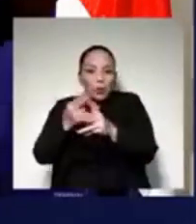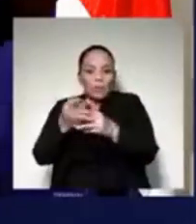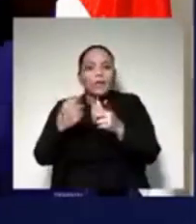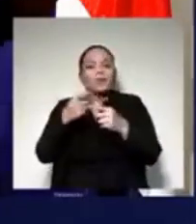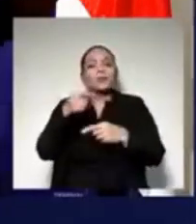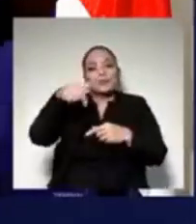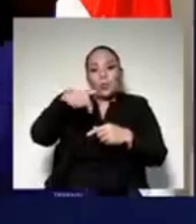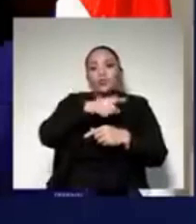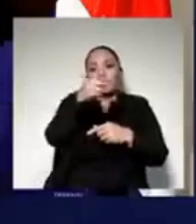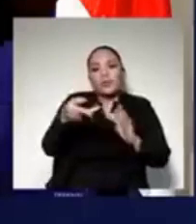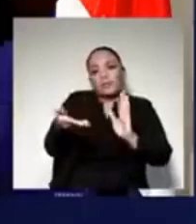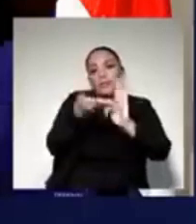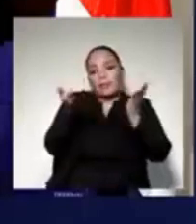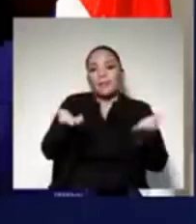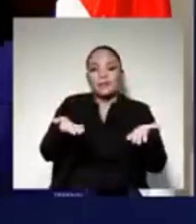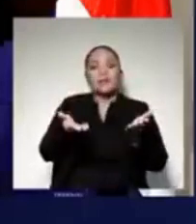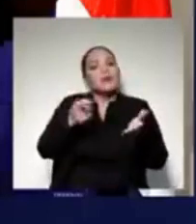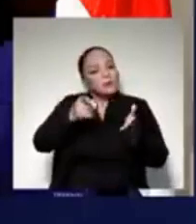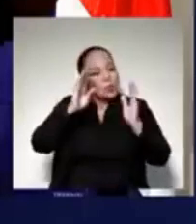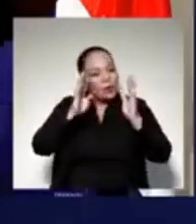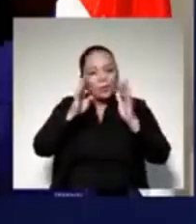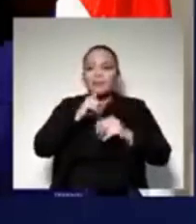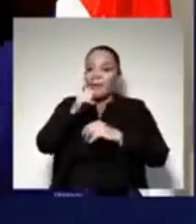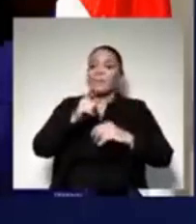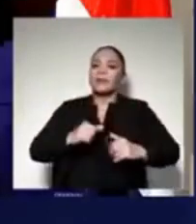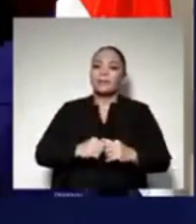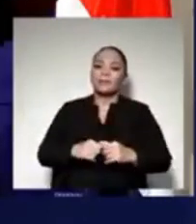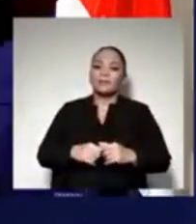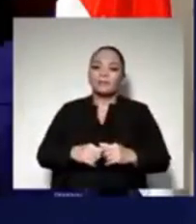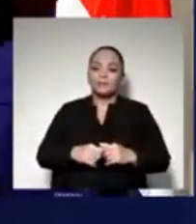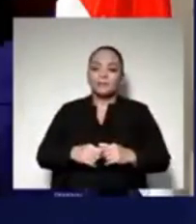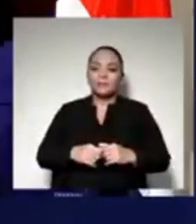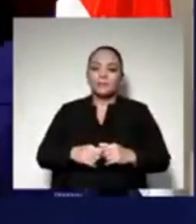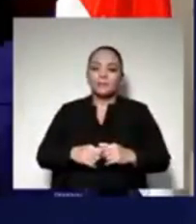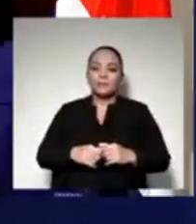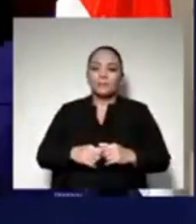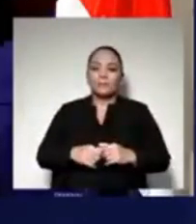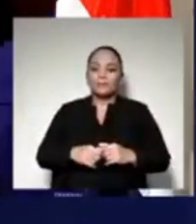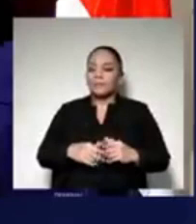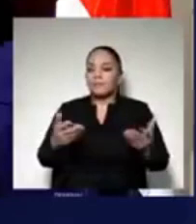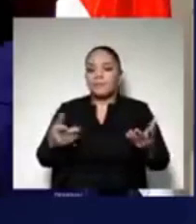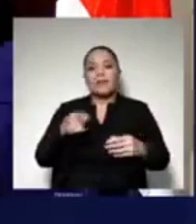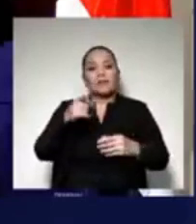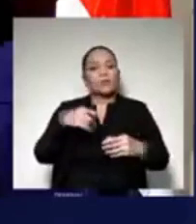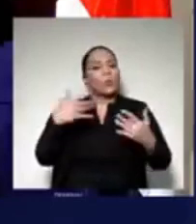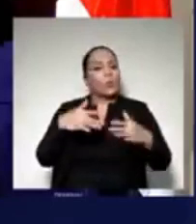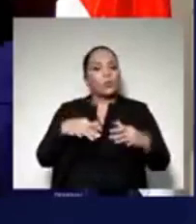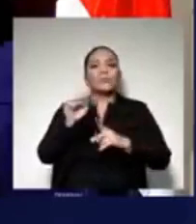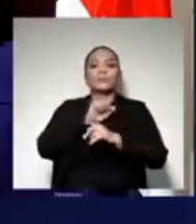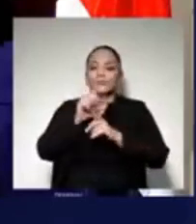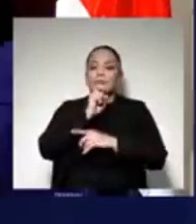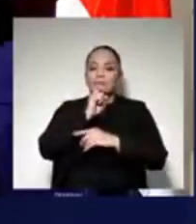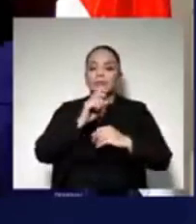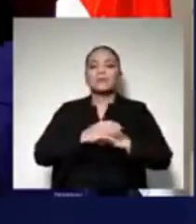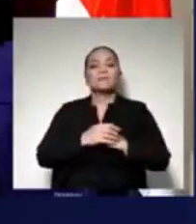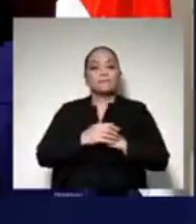y realmente es algo que hay que atender porque realmente se está gastando y se está poniendo o se está atentando